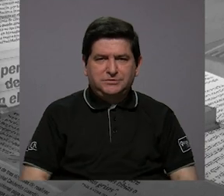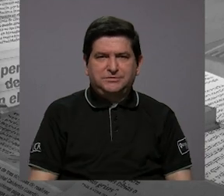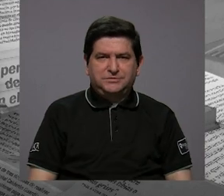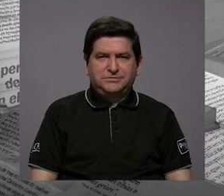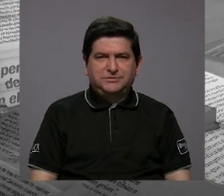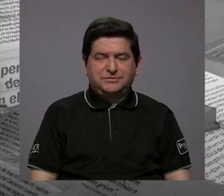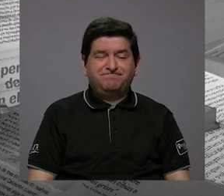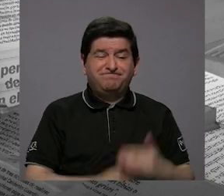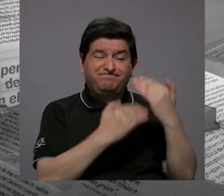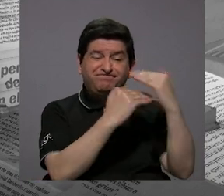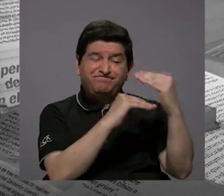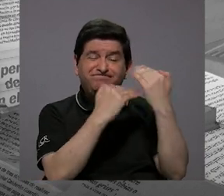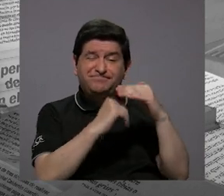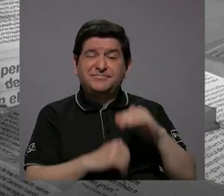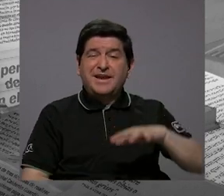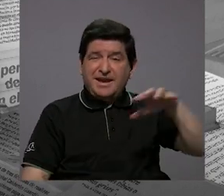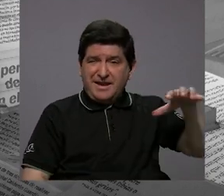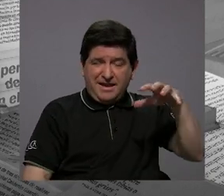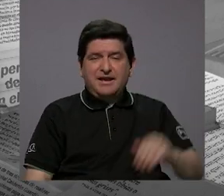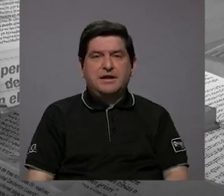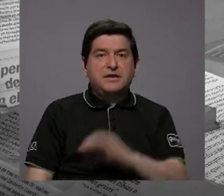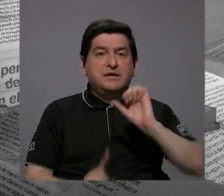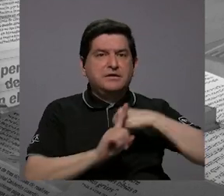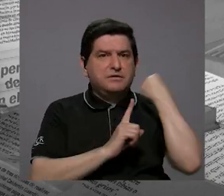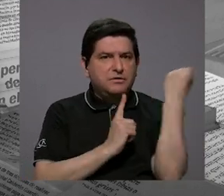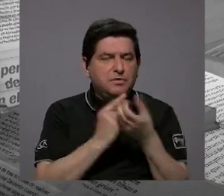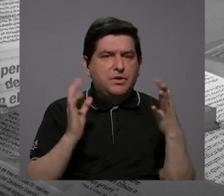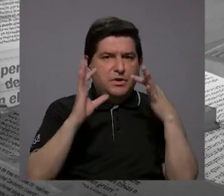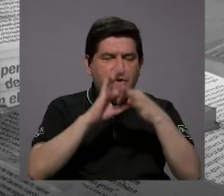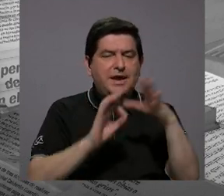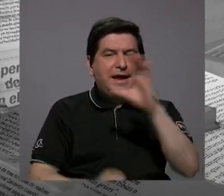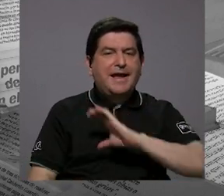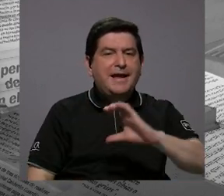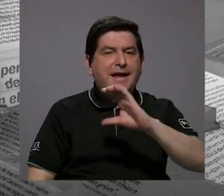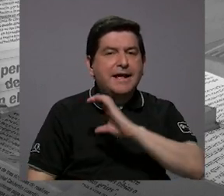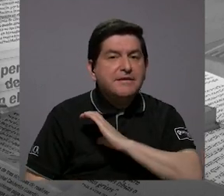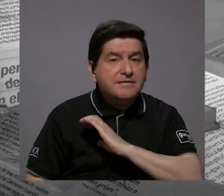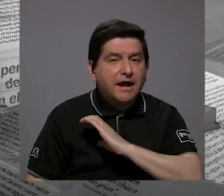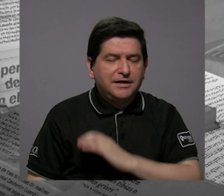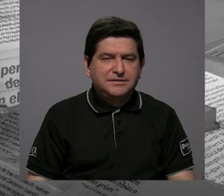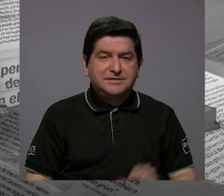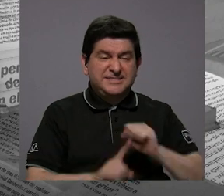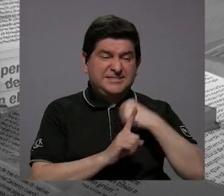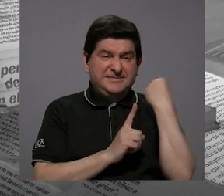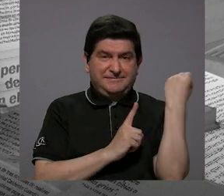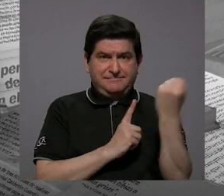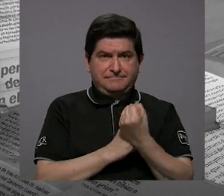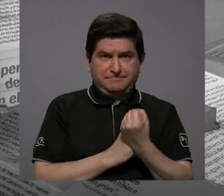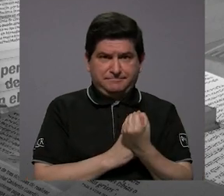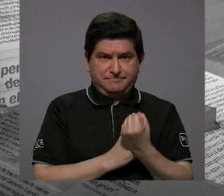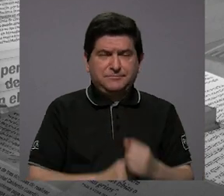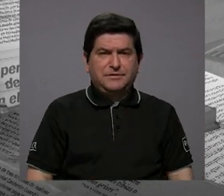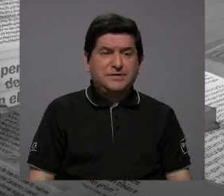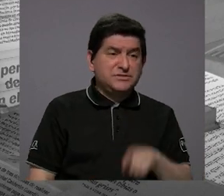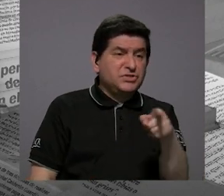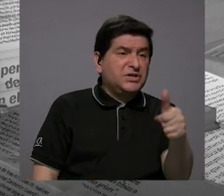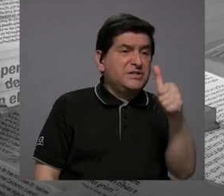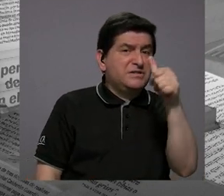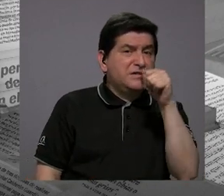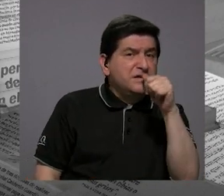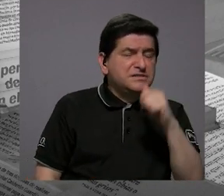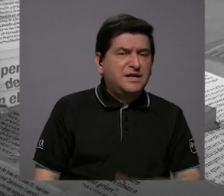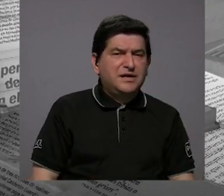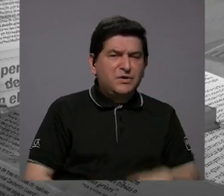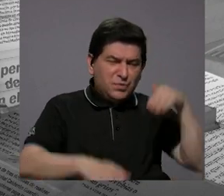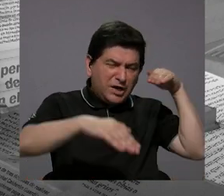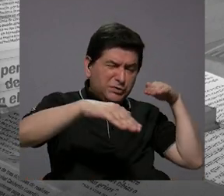es un poco más limitado y también hay algunos aspectos que tienen que ver con la calidad, la condición de esa